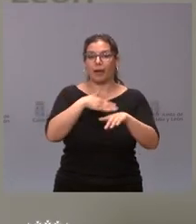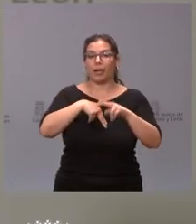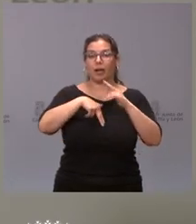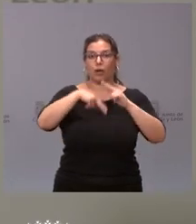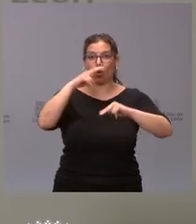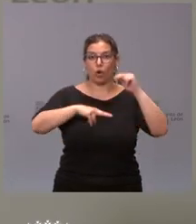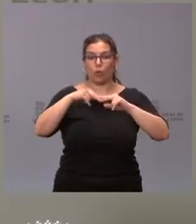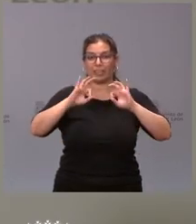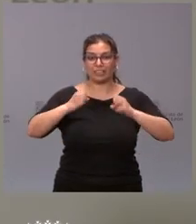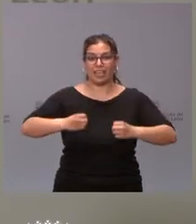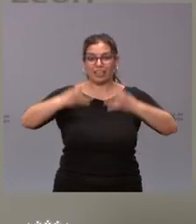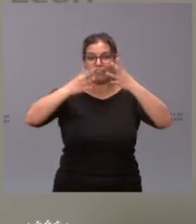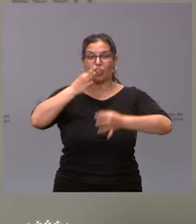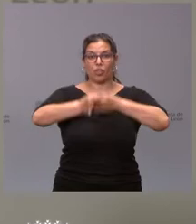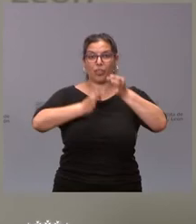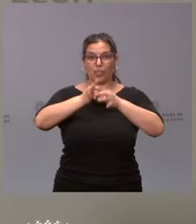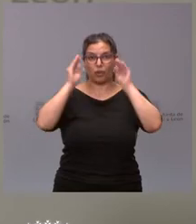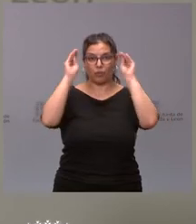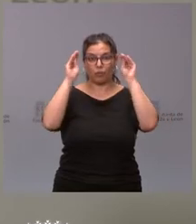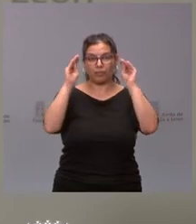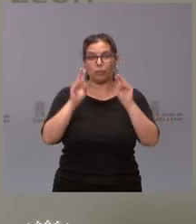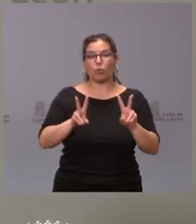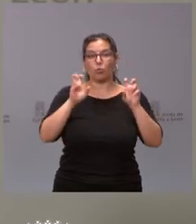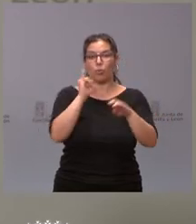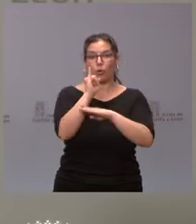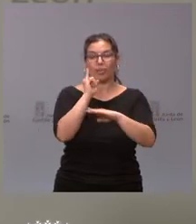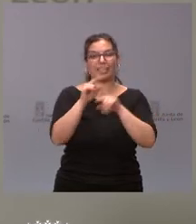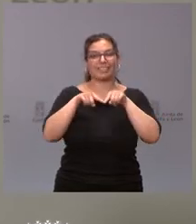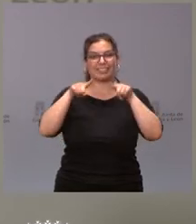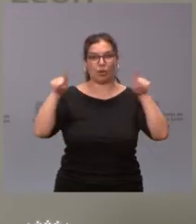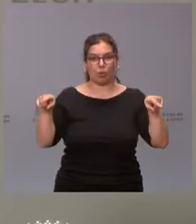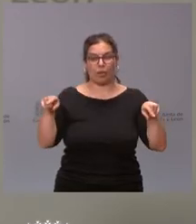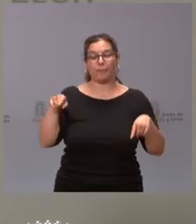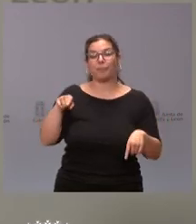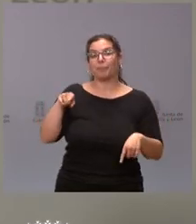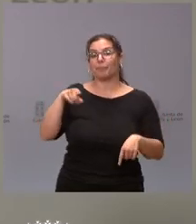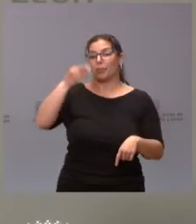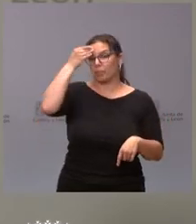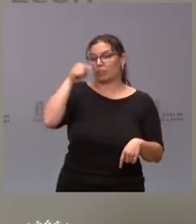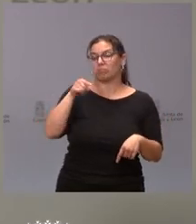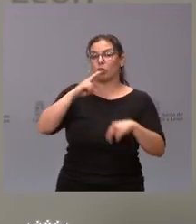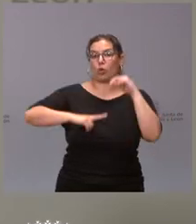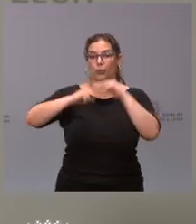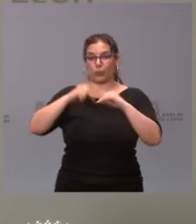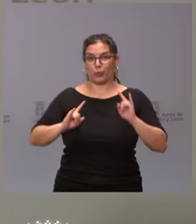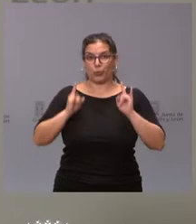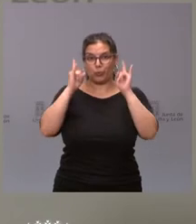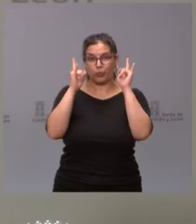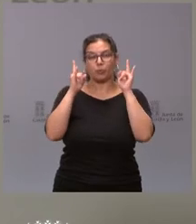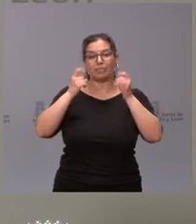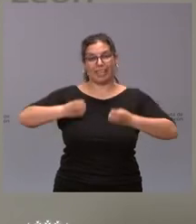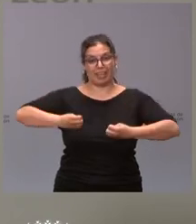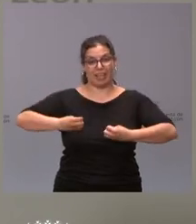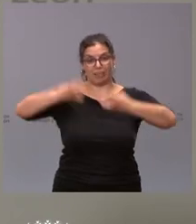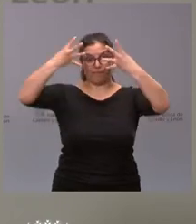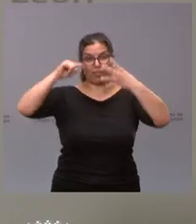del edificio para ciclos formativos en el nuevo IES de Segovia. Se plantea la construcción de un edificio que